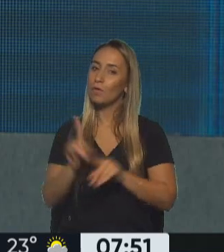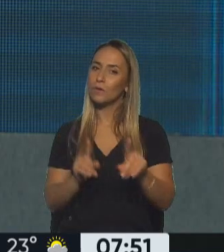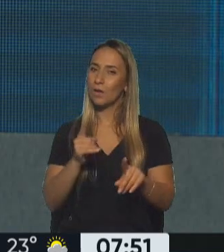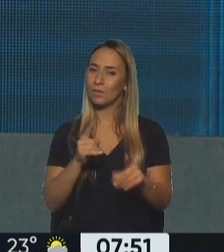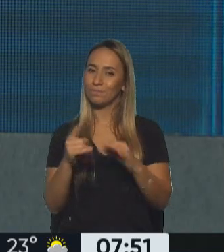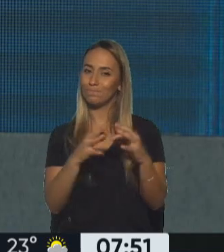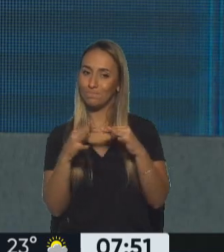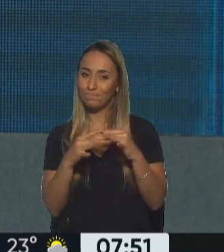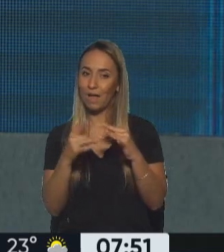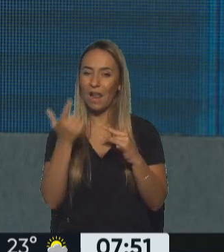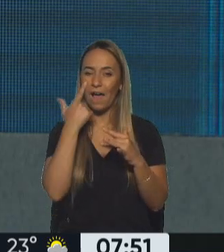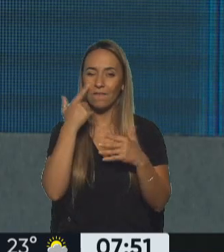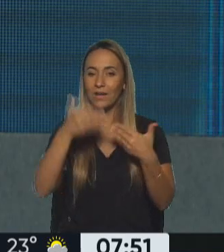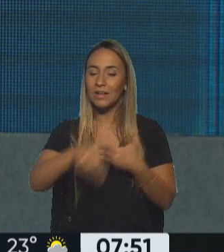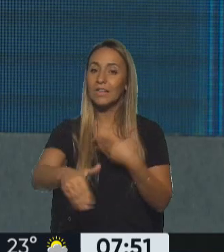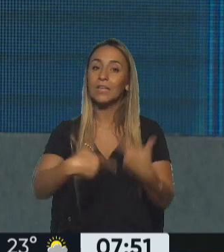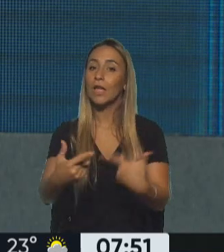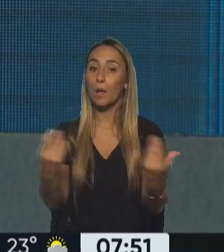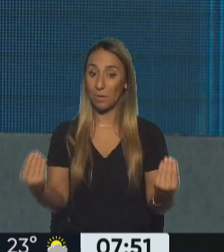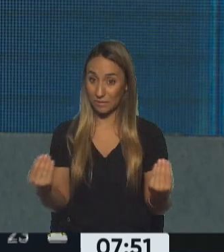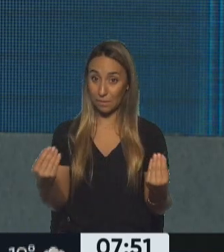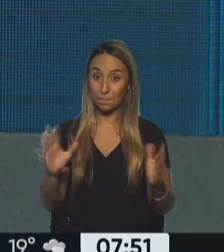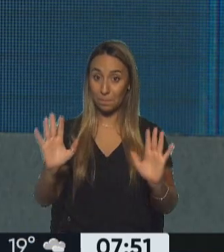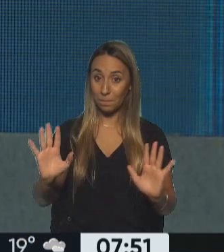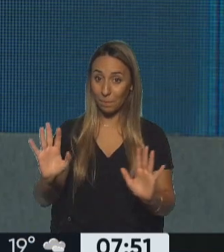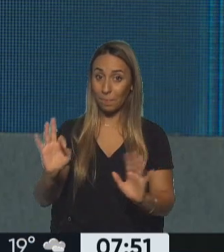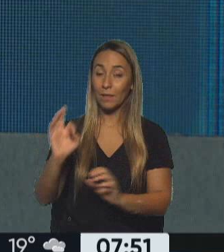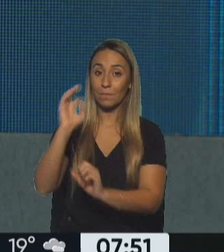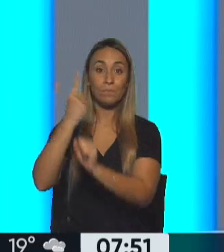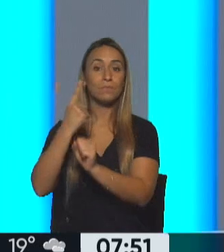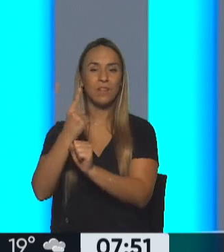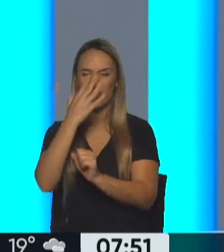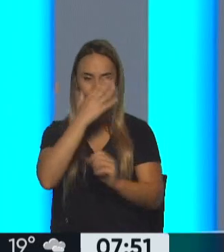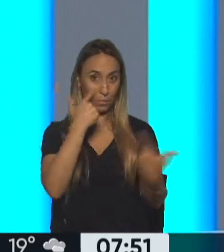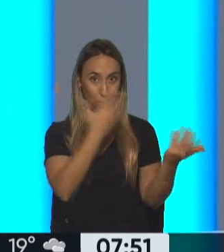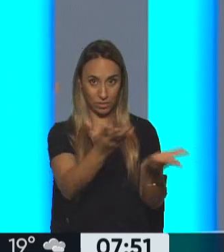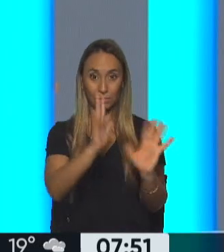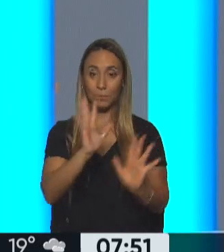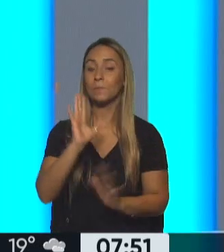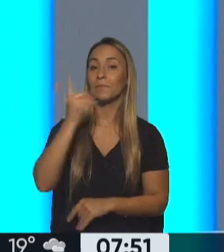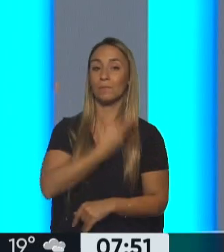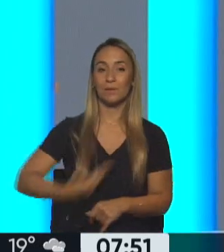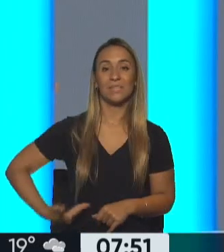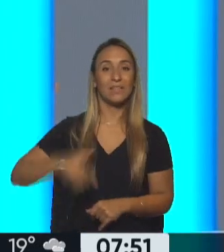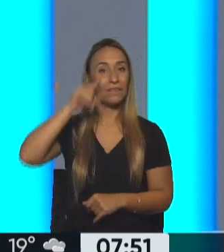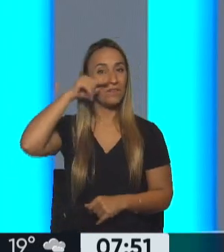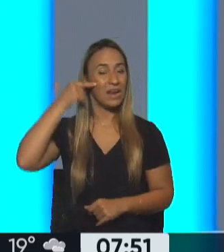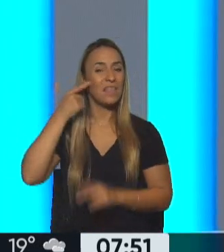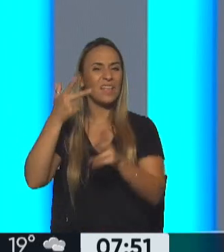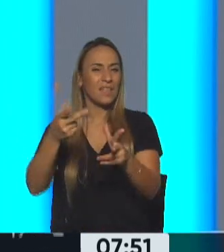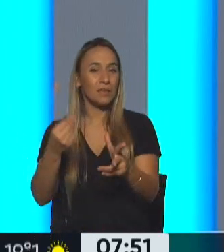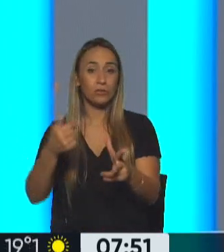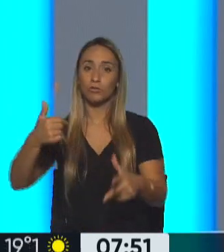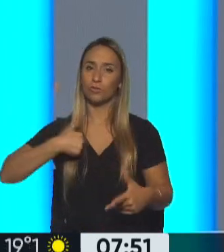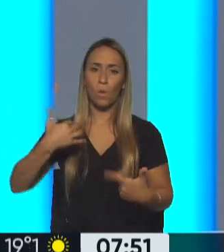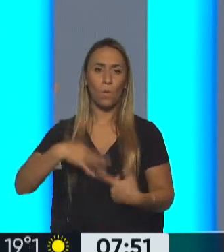tratar de entender qué va a pasar de acá en más. Pero nos quedamos con una antes de verlo. Sí, dale. Hablamos de lo que decía el Presidente Alberto Fernández sobre me voy a